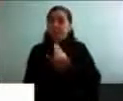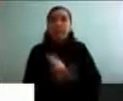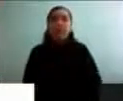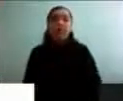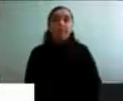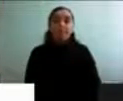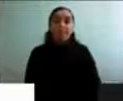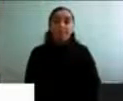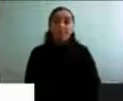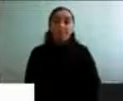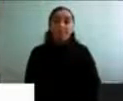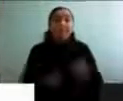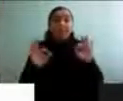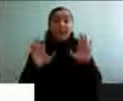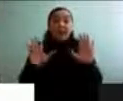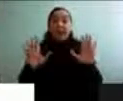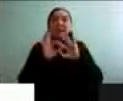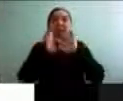Eso. Muchas gracias.